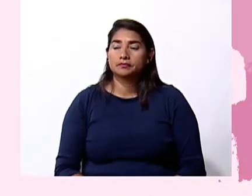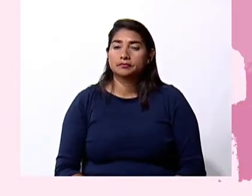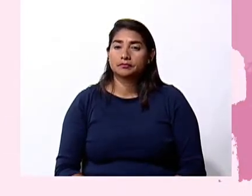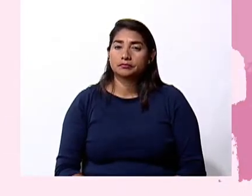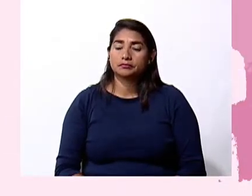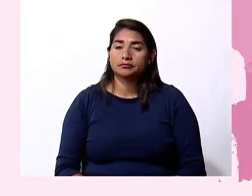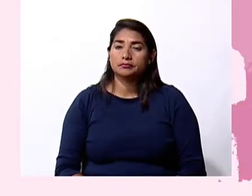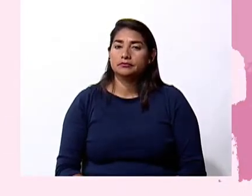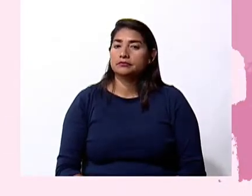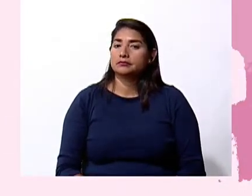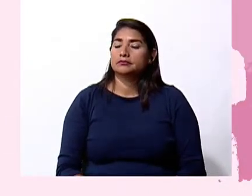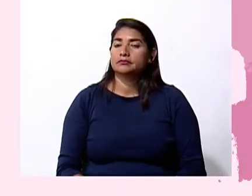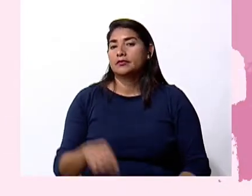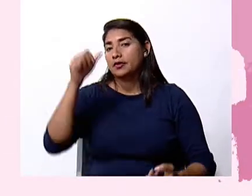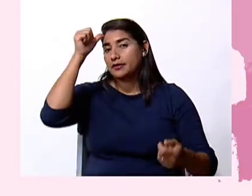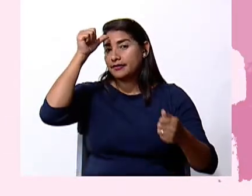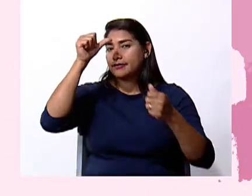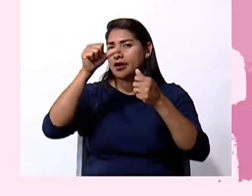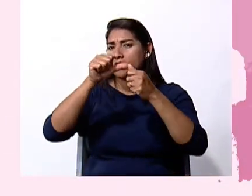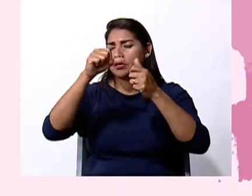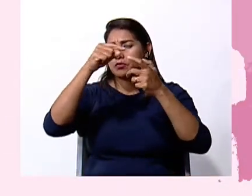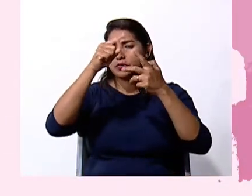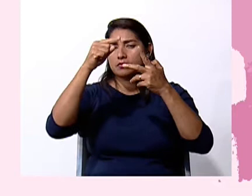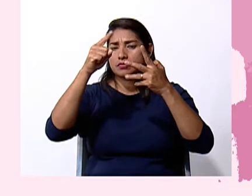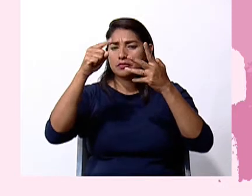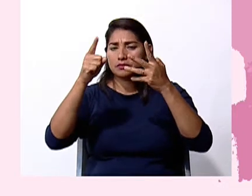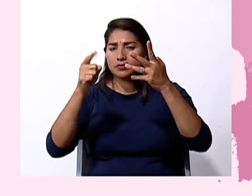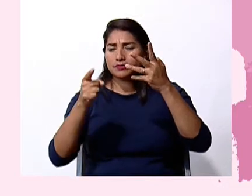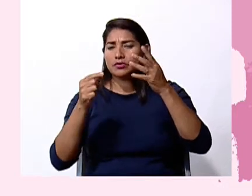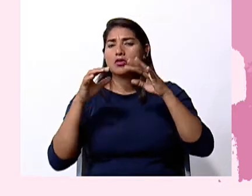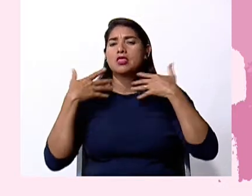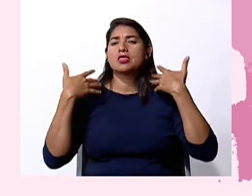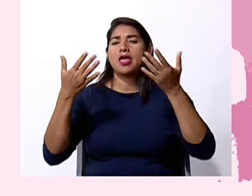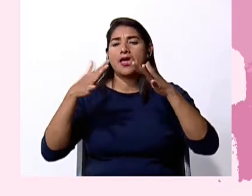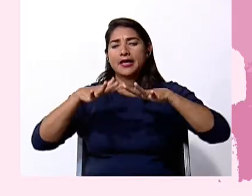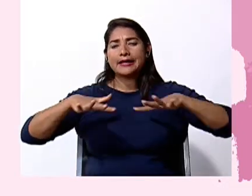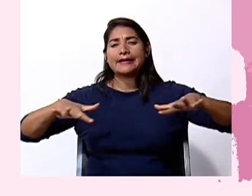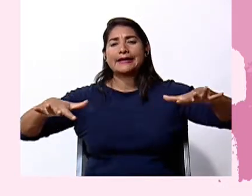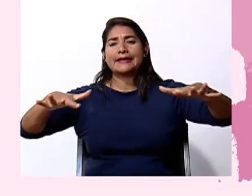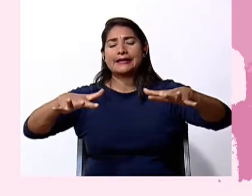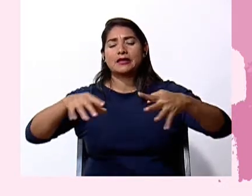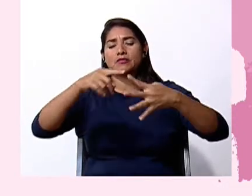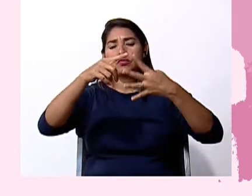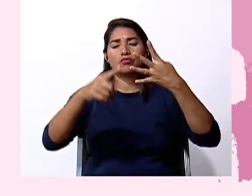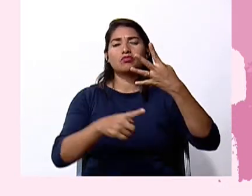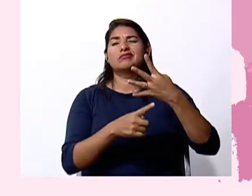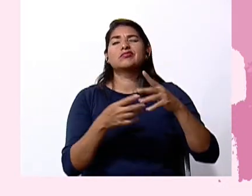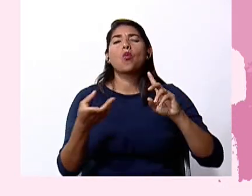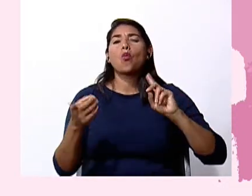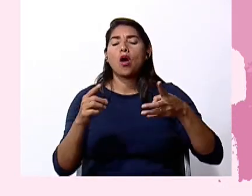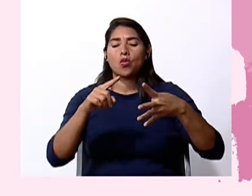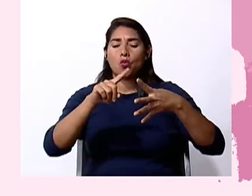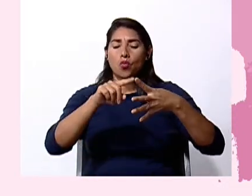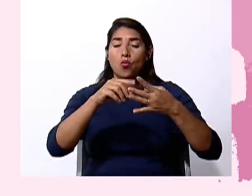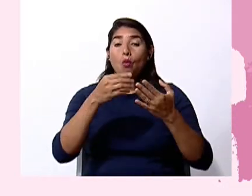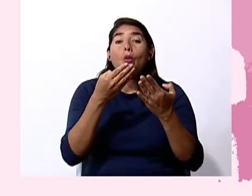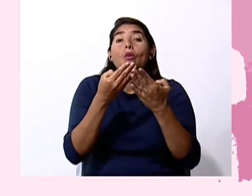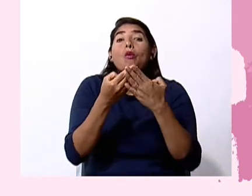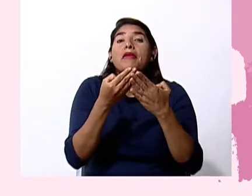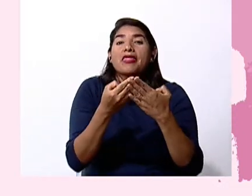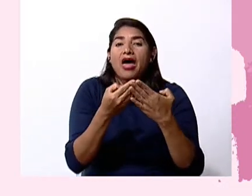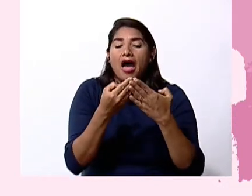Hagamos un repaso de los elementos del clima. Estos son la humedad